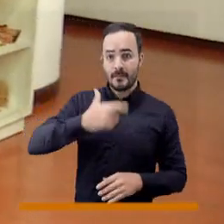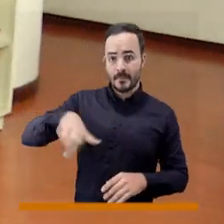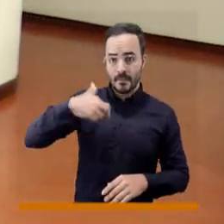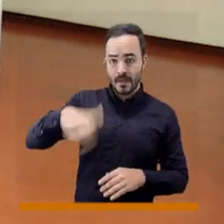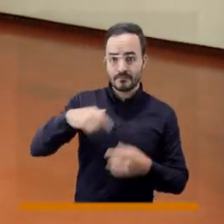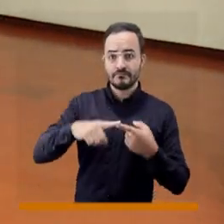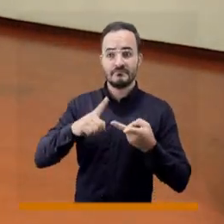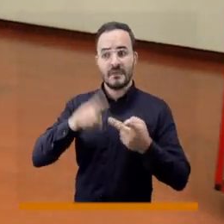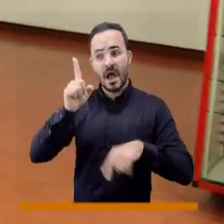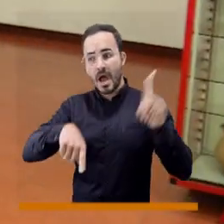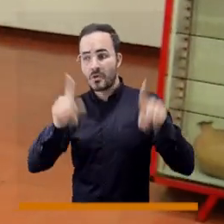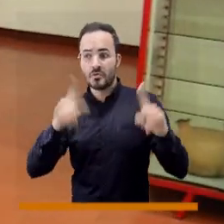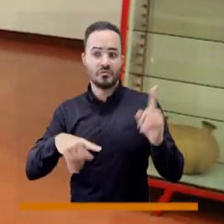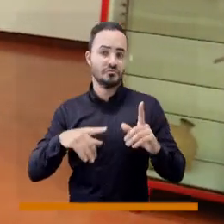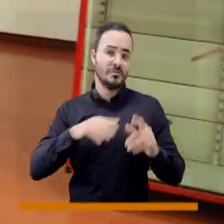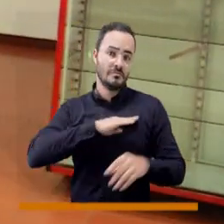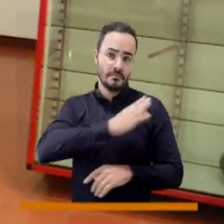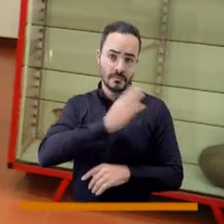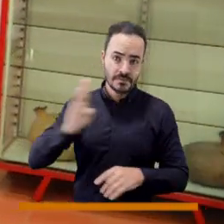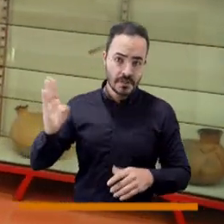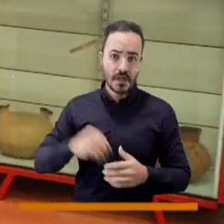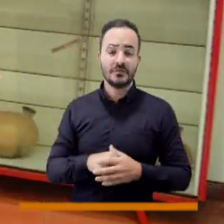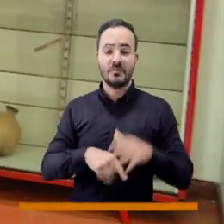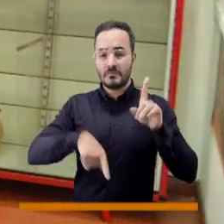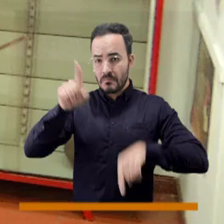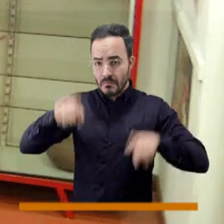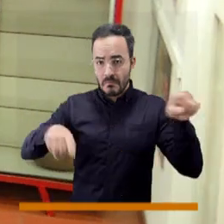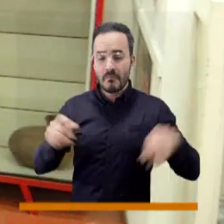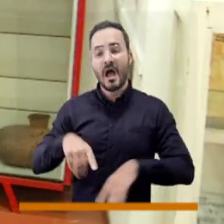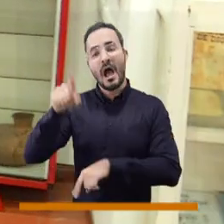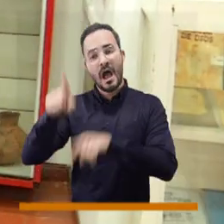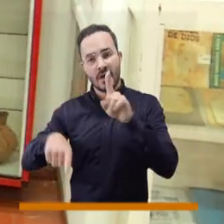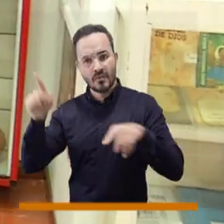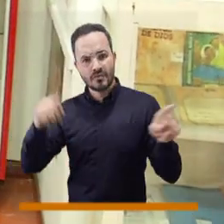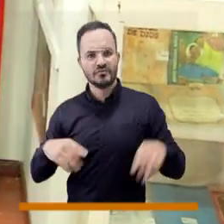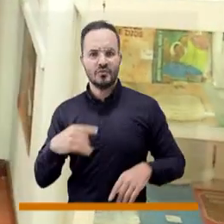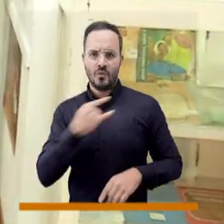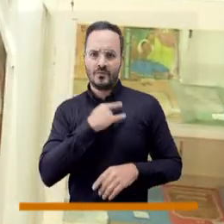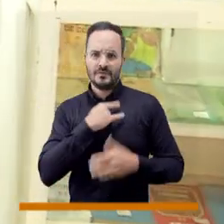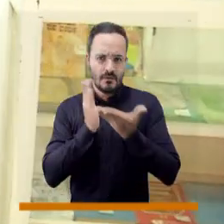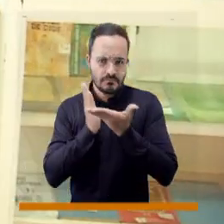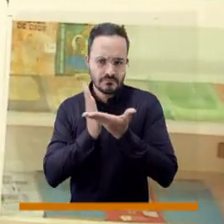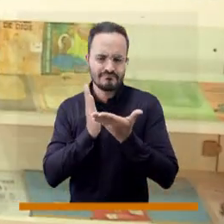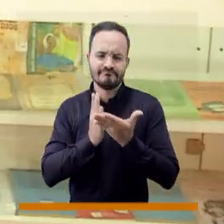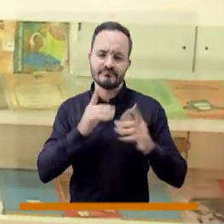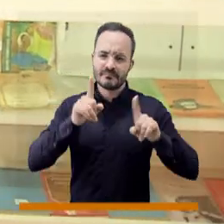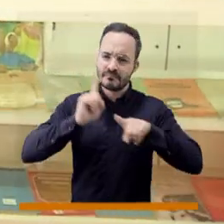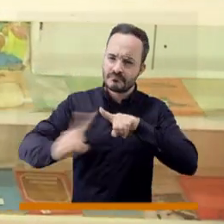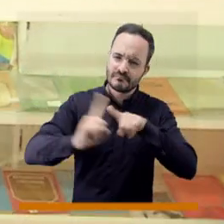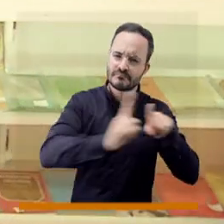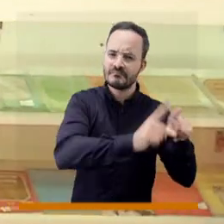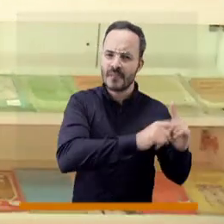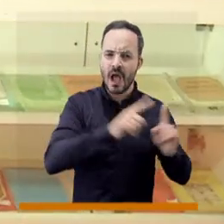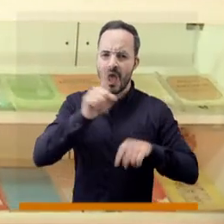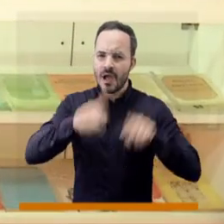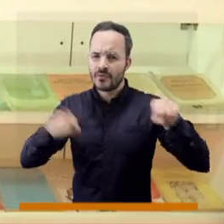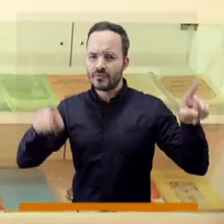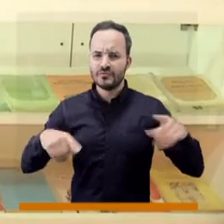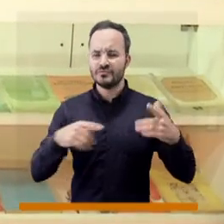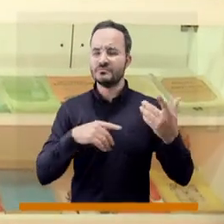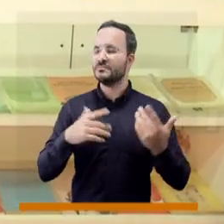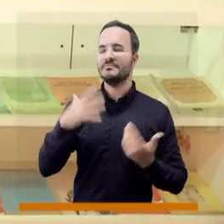colegios de secundaria vienen universitarios y vienen grupos de diferentes